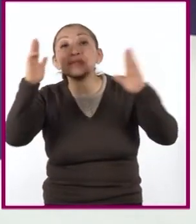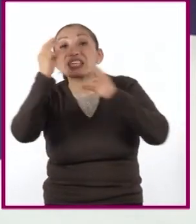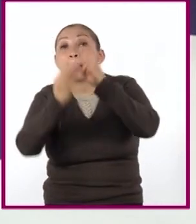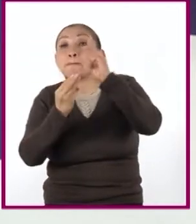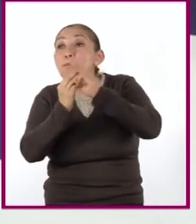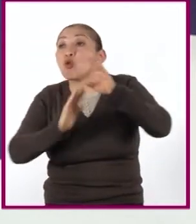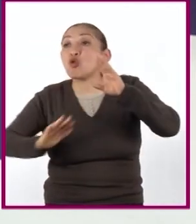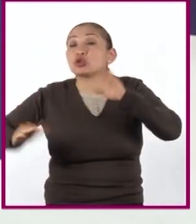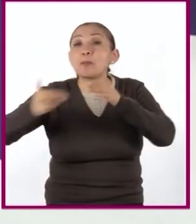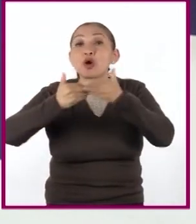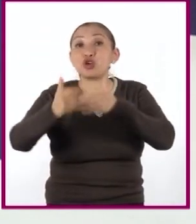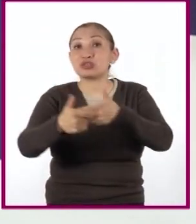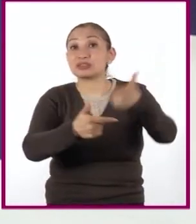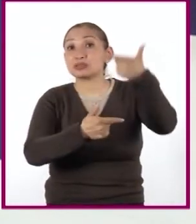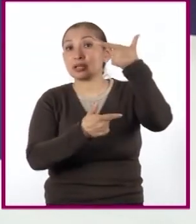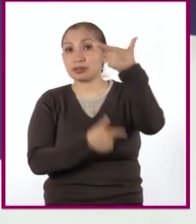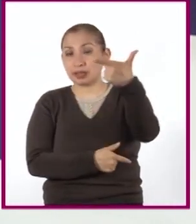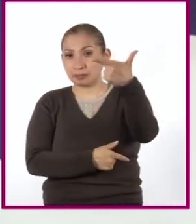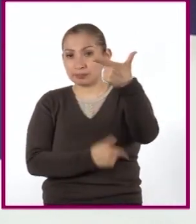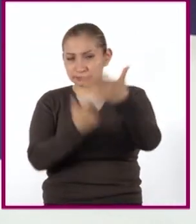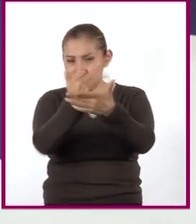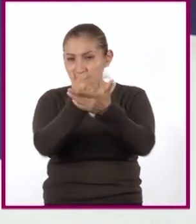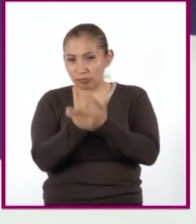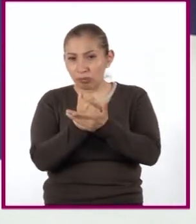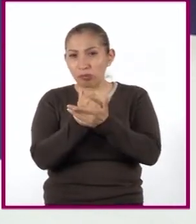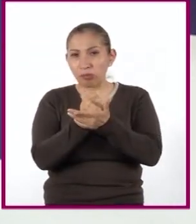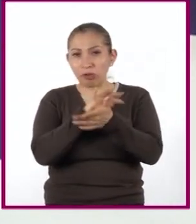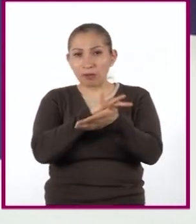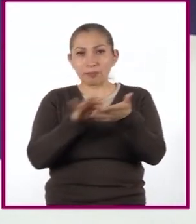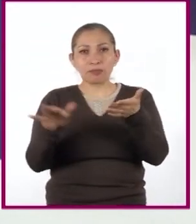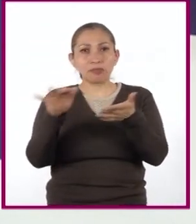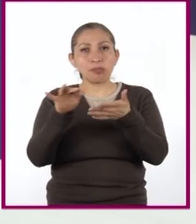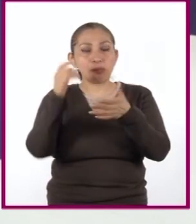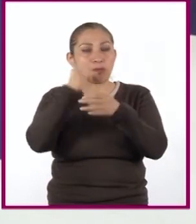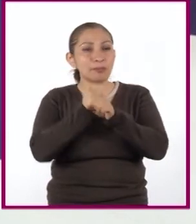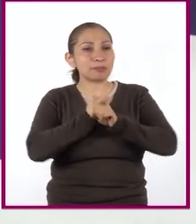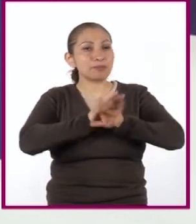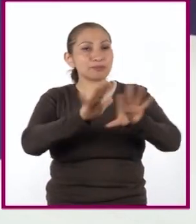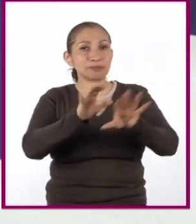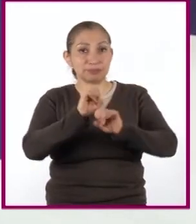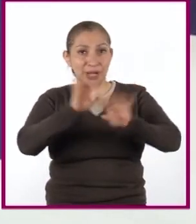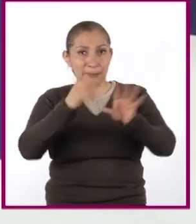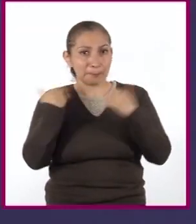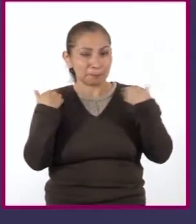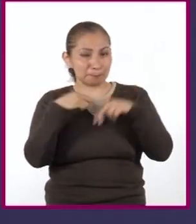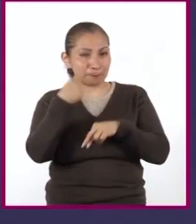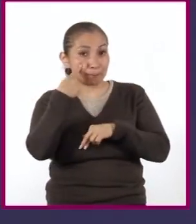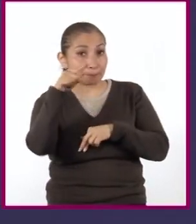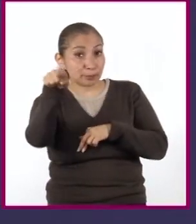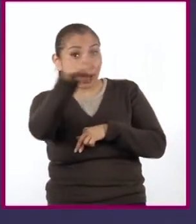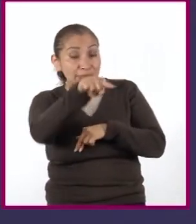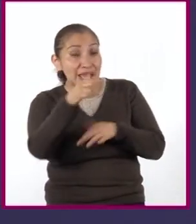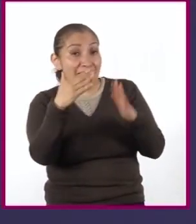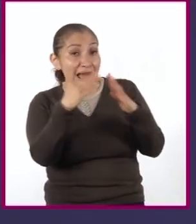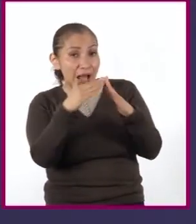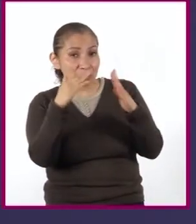mundo moderno son siete. ¿Me ayudas a leer la información que recabé? Claro, maestro. Y ustedes en casa vayan